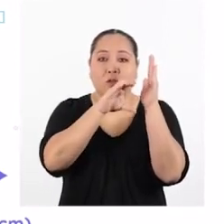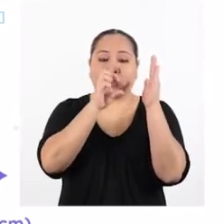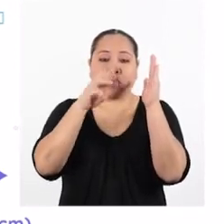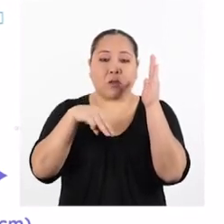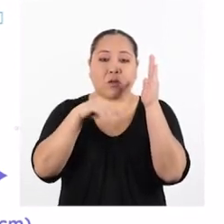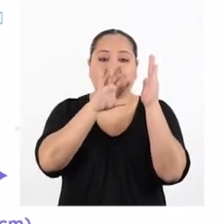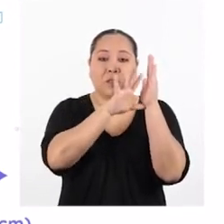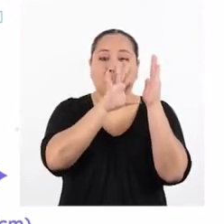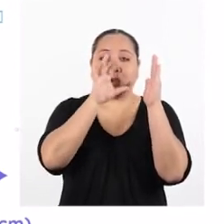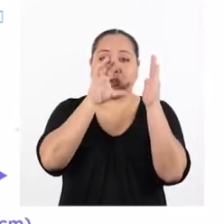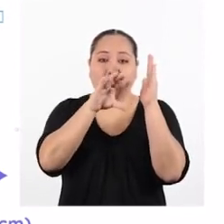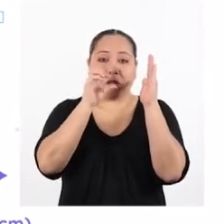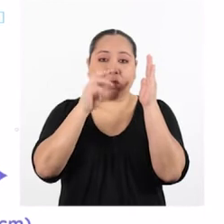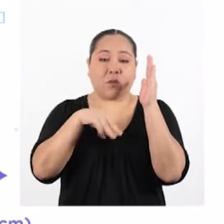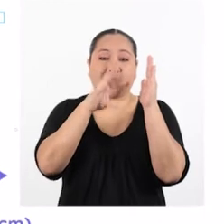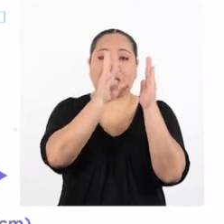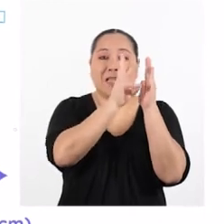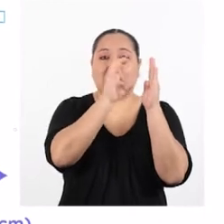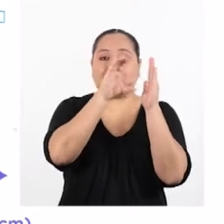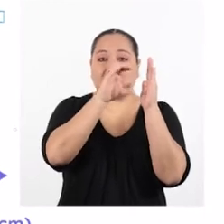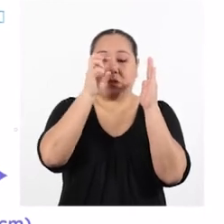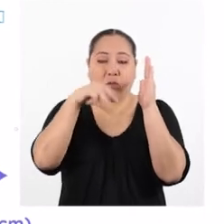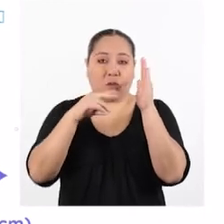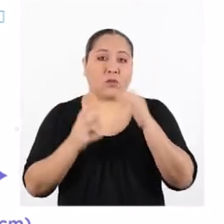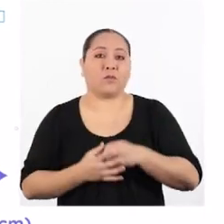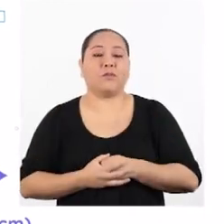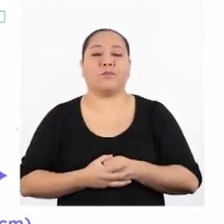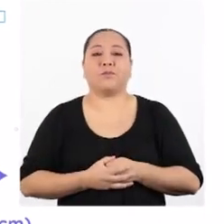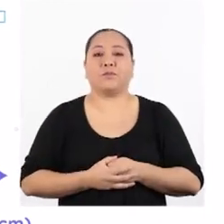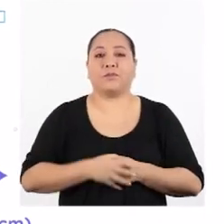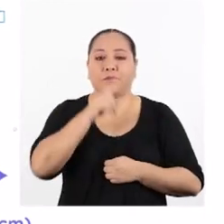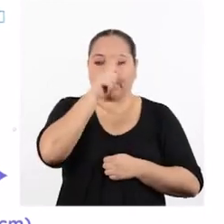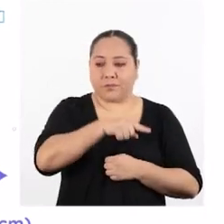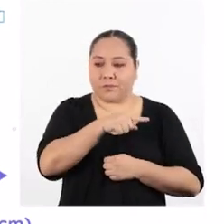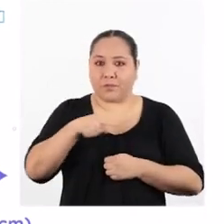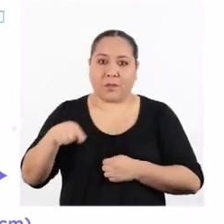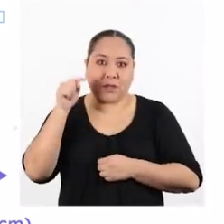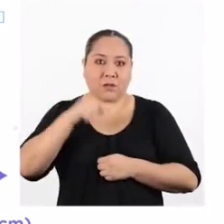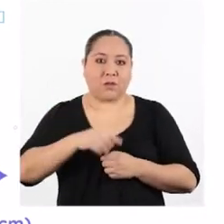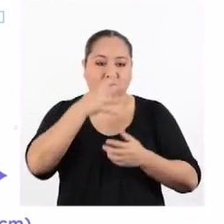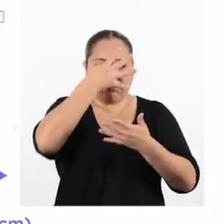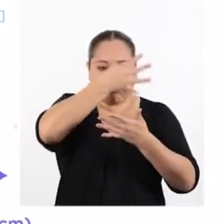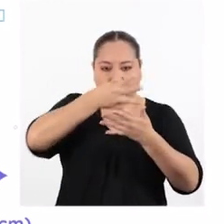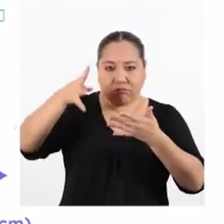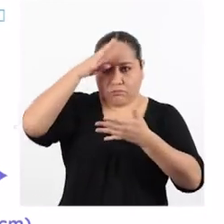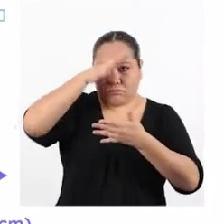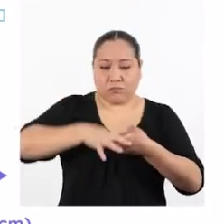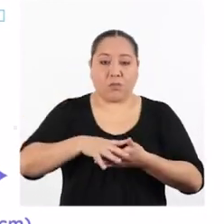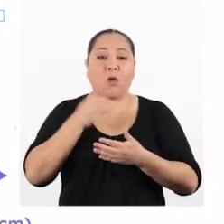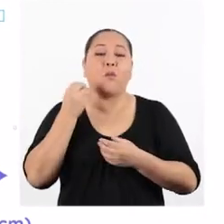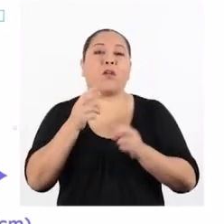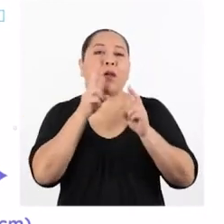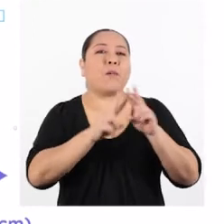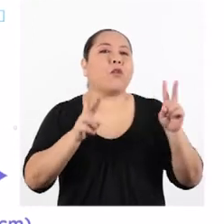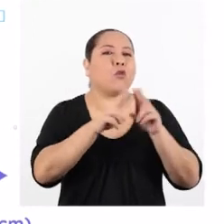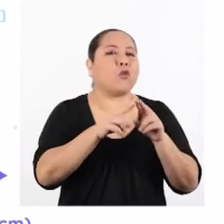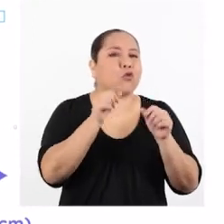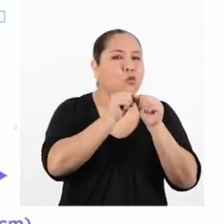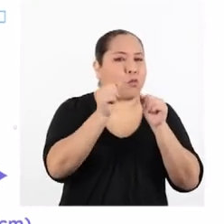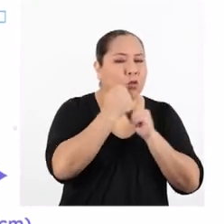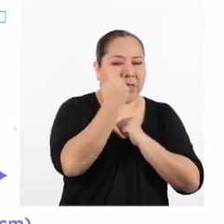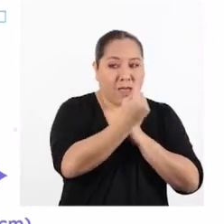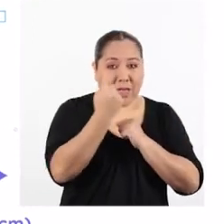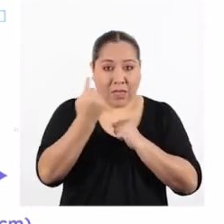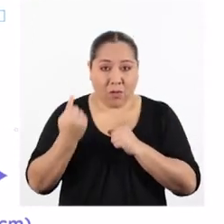centímetros, 5 centímetros y 6 centímetros. Son esas las escalas porque los valores de cada variable se